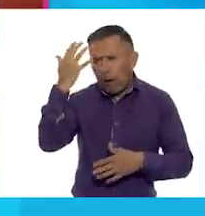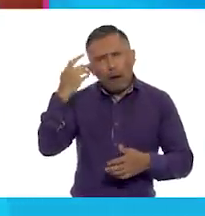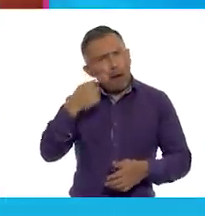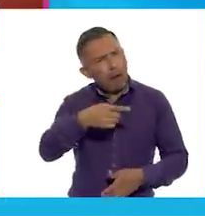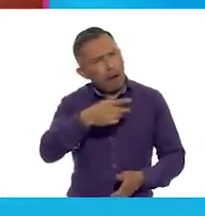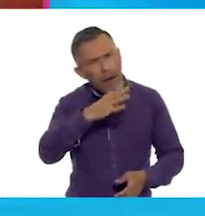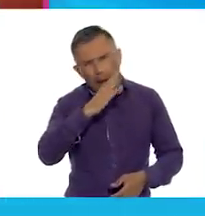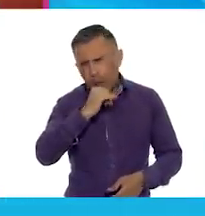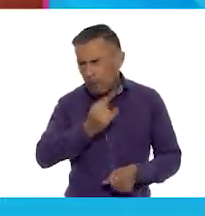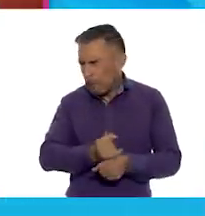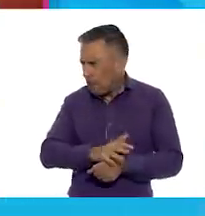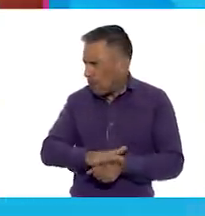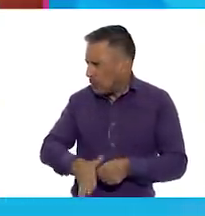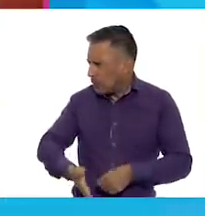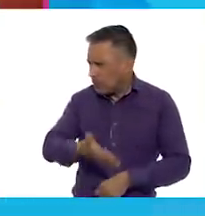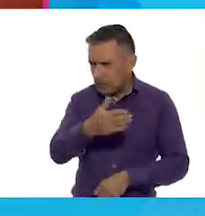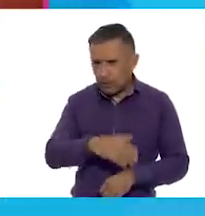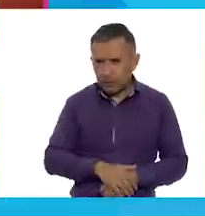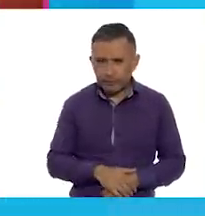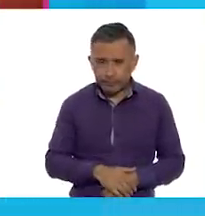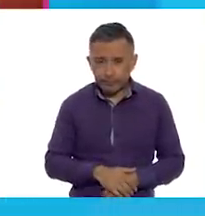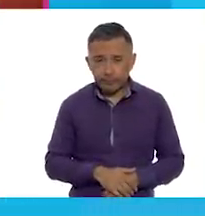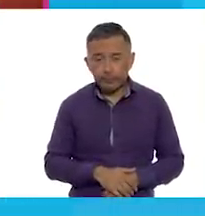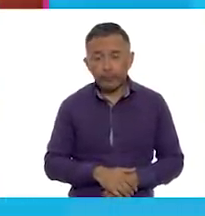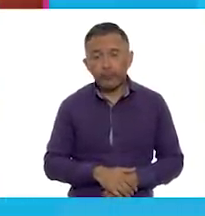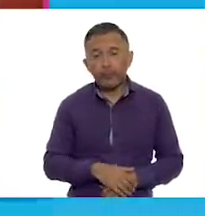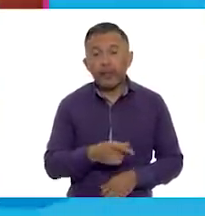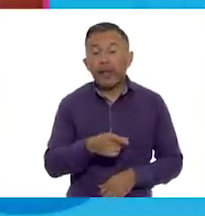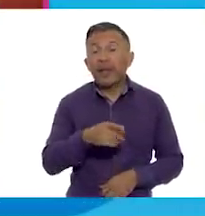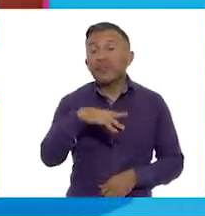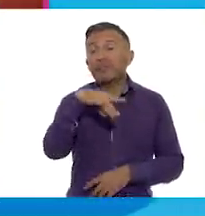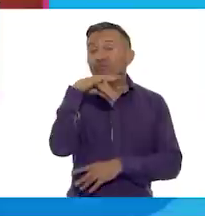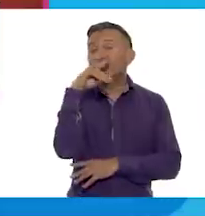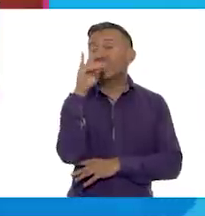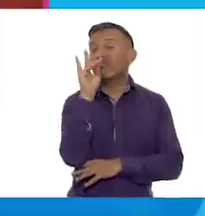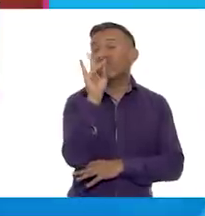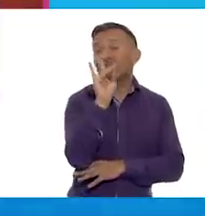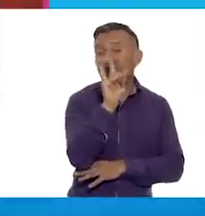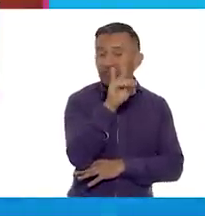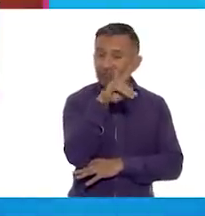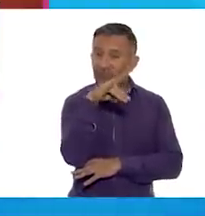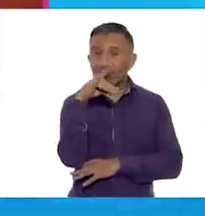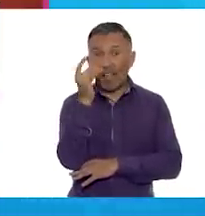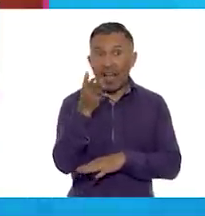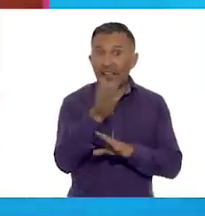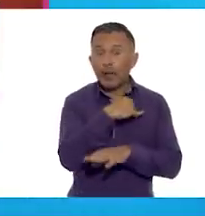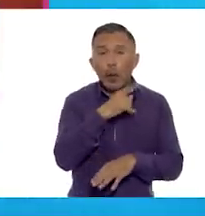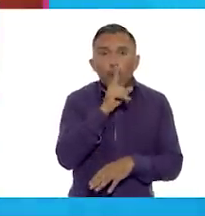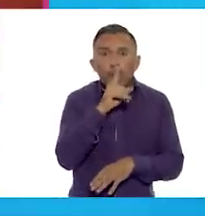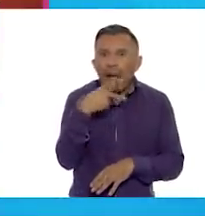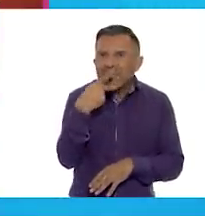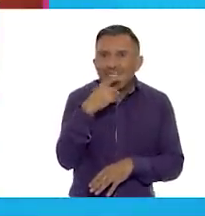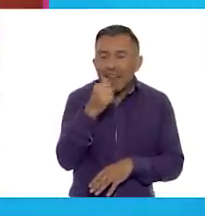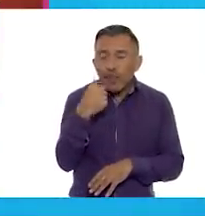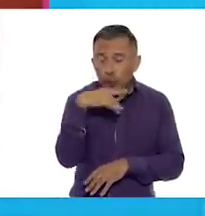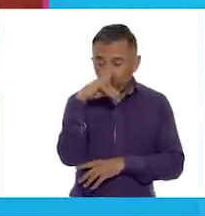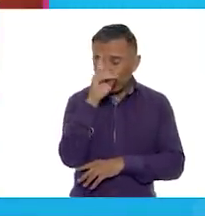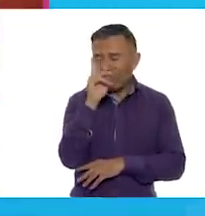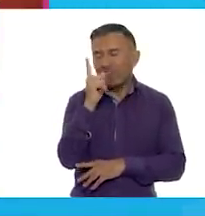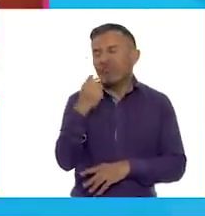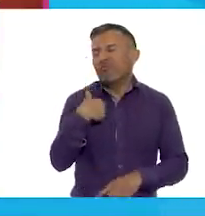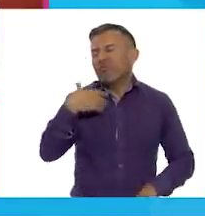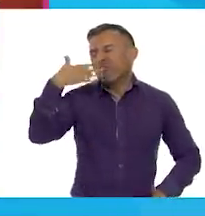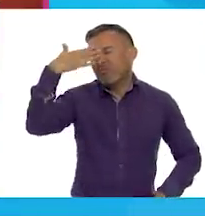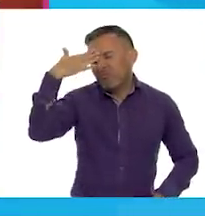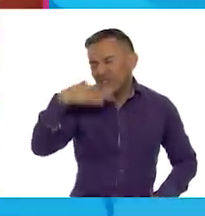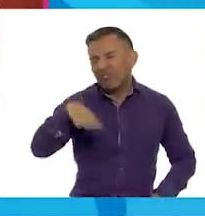¡Yo ya me lo temía! Dijo la jirafa que hasta ese momento había estado calladita. ¡Yo me